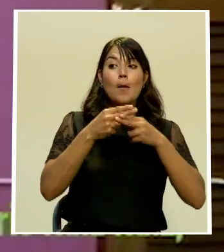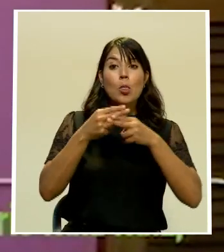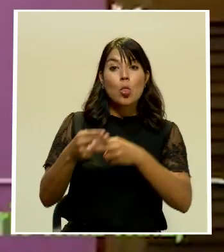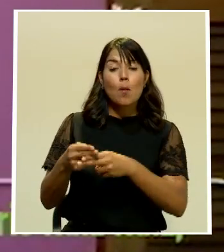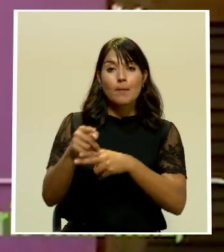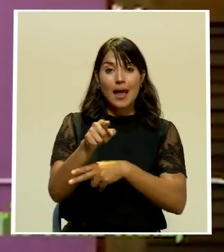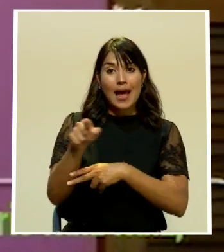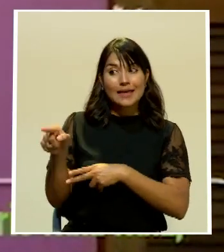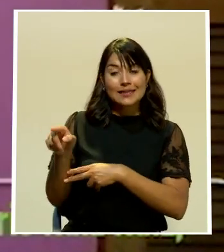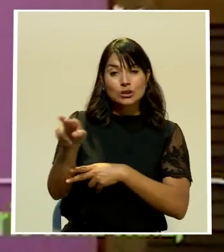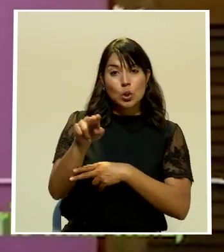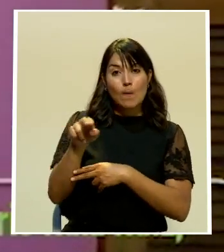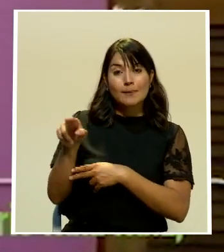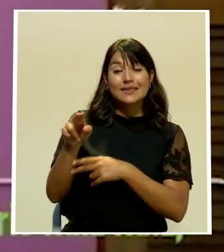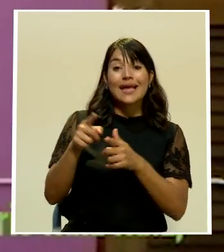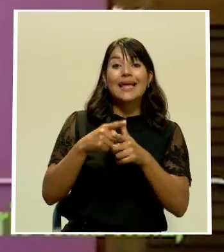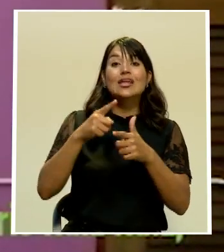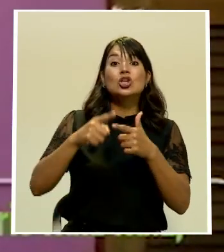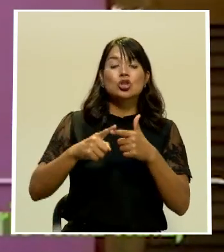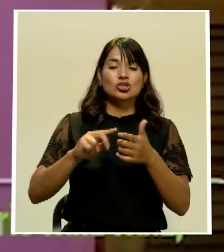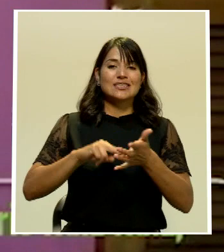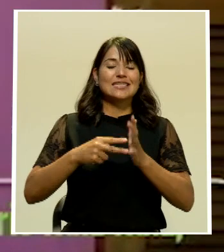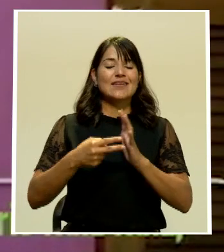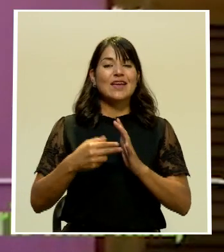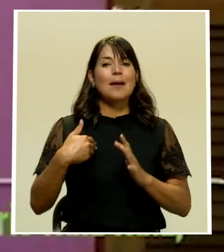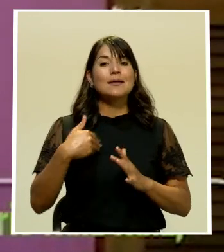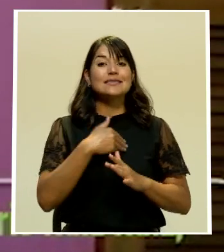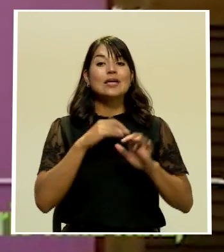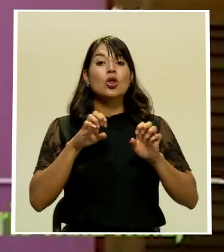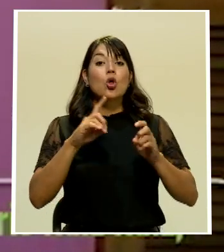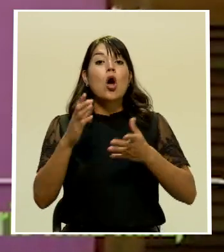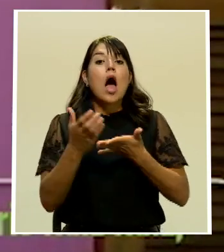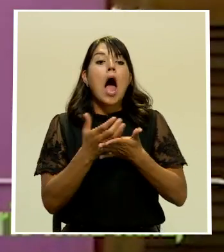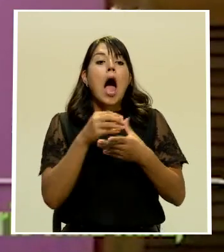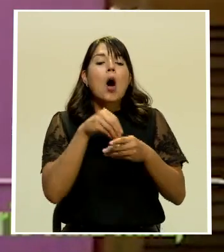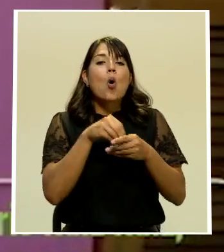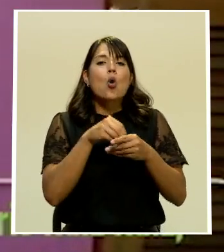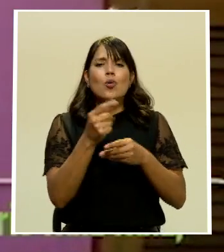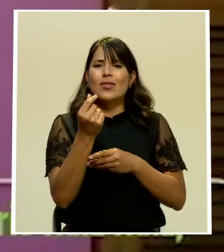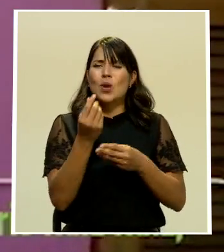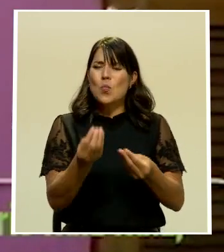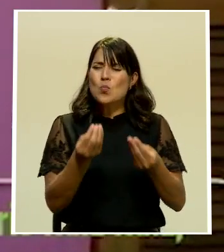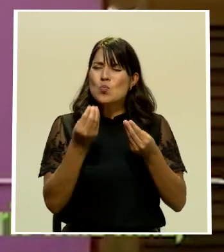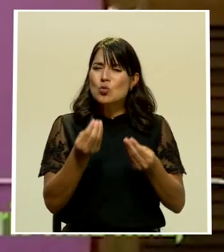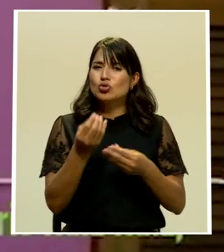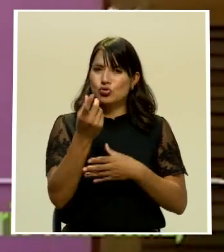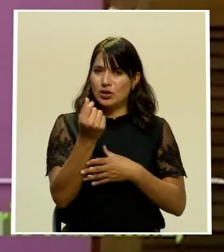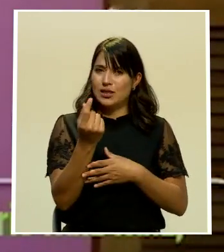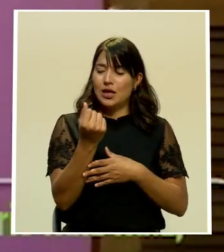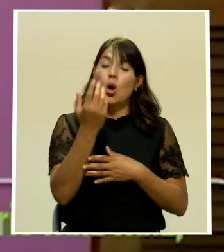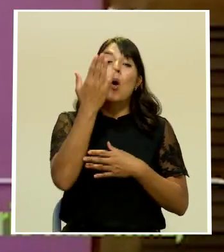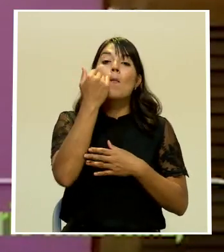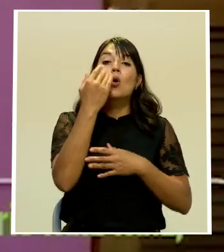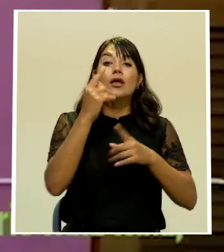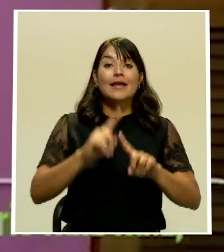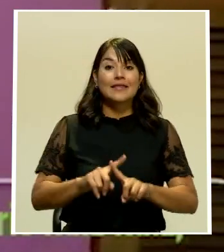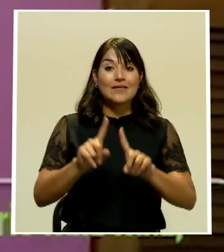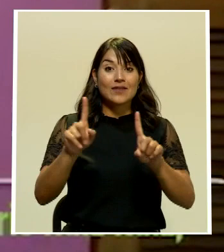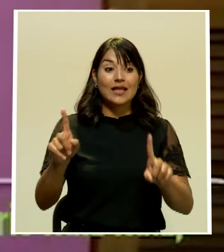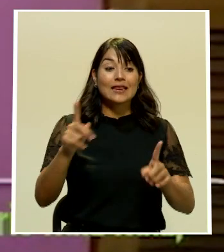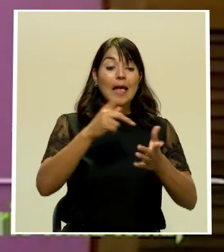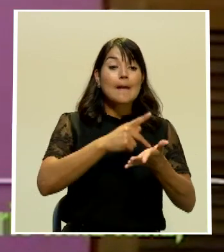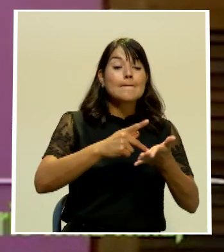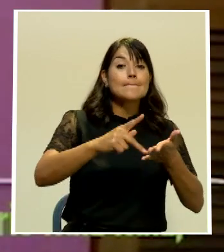va a ahorrar dinero el Ministerio, una cantidad de dinero, porque hay una diferencia muy grande en el pago de una